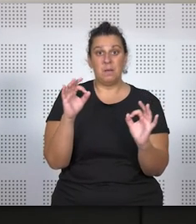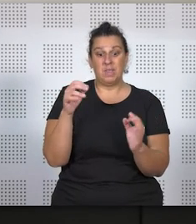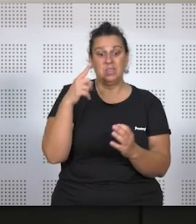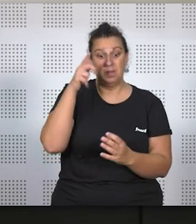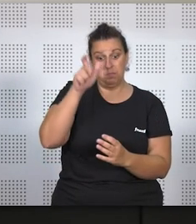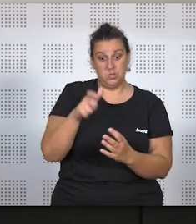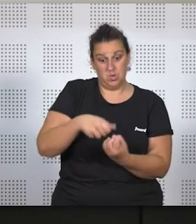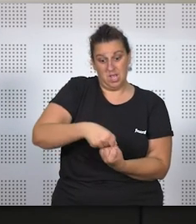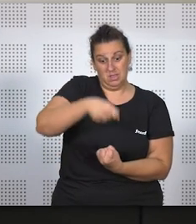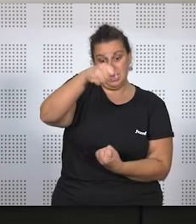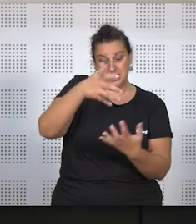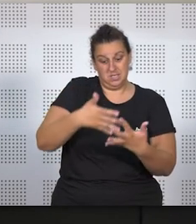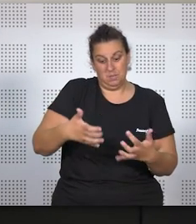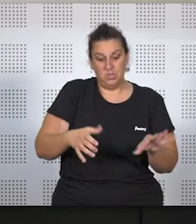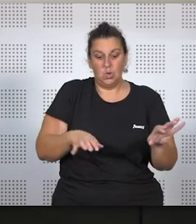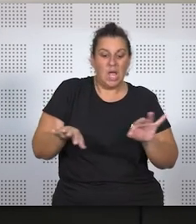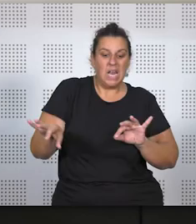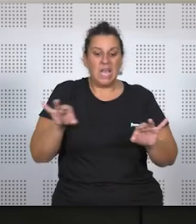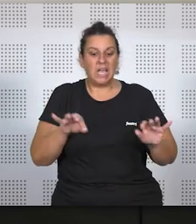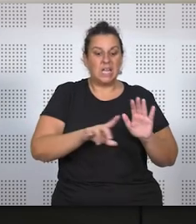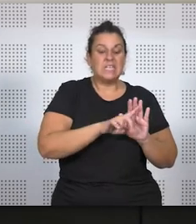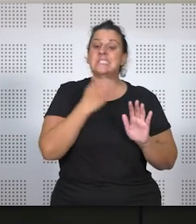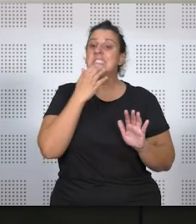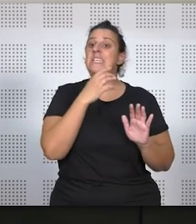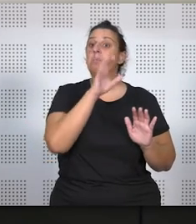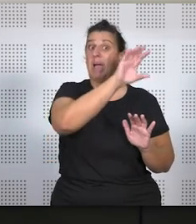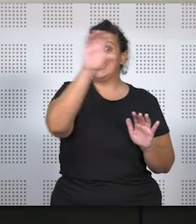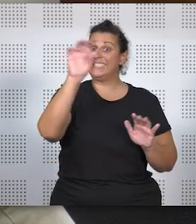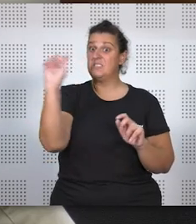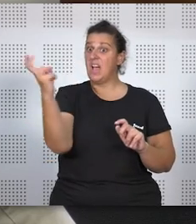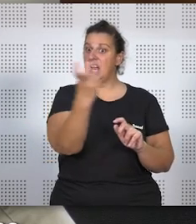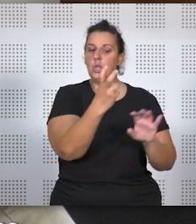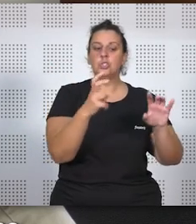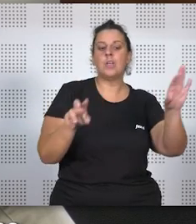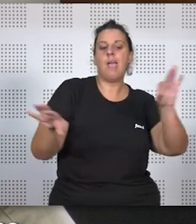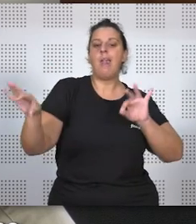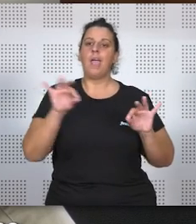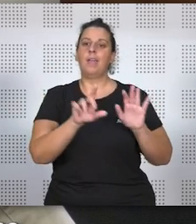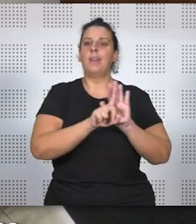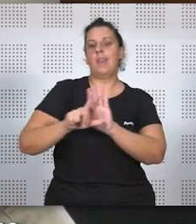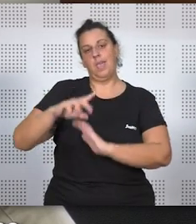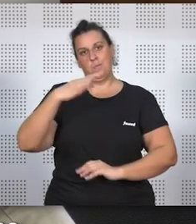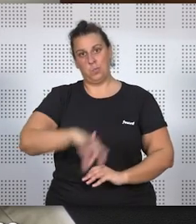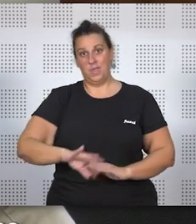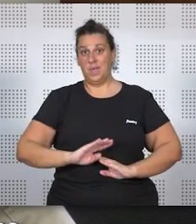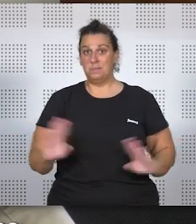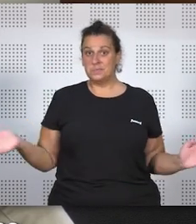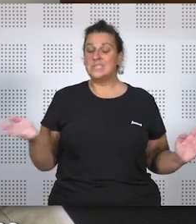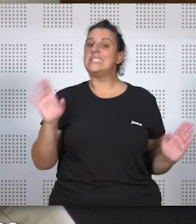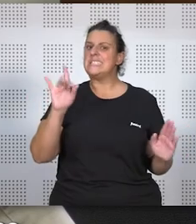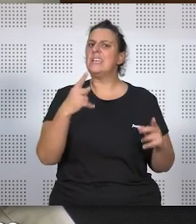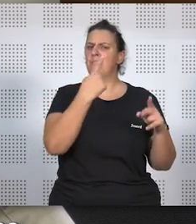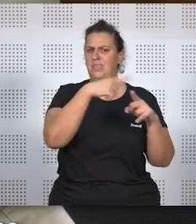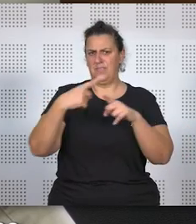escoger entre algunas cuál es la ley que quiere que se aplique a su sucesión. Por tanto, básicamente sería eso. Sí que hay